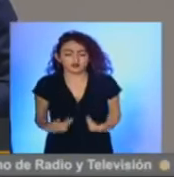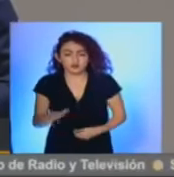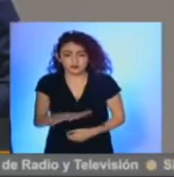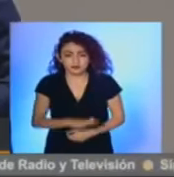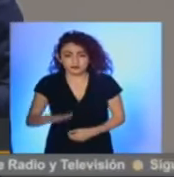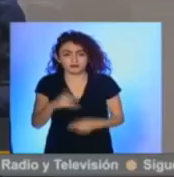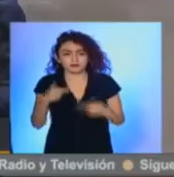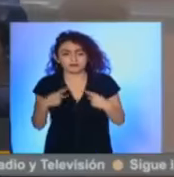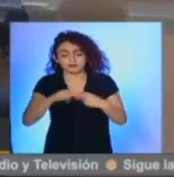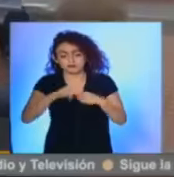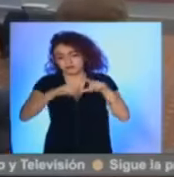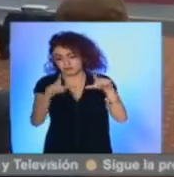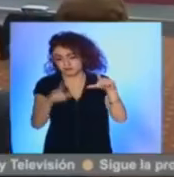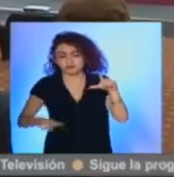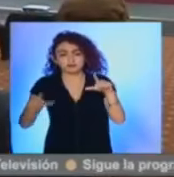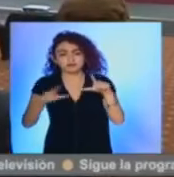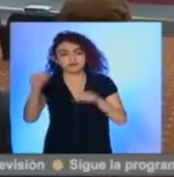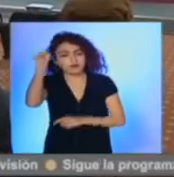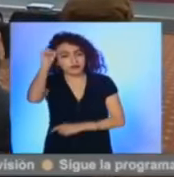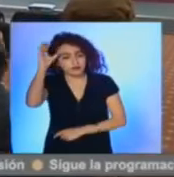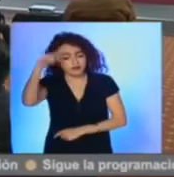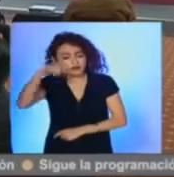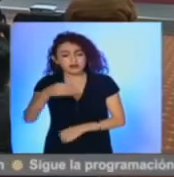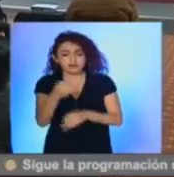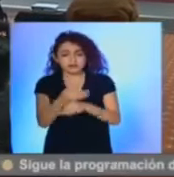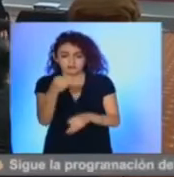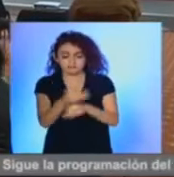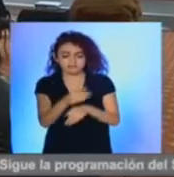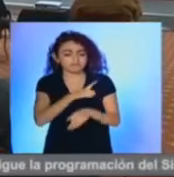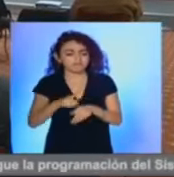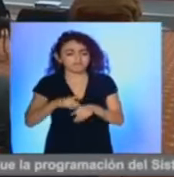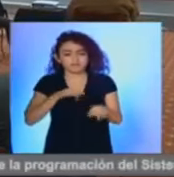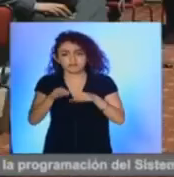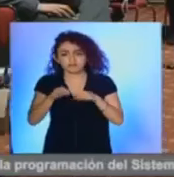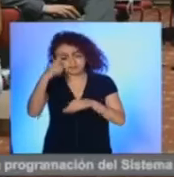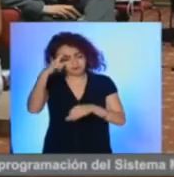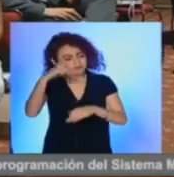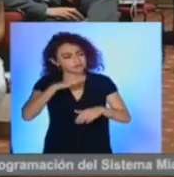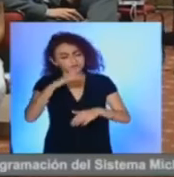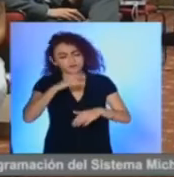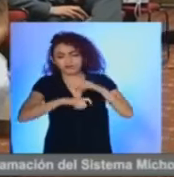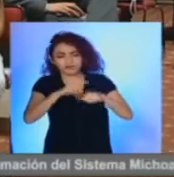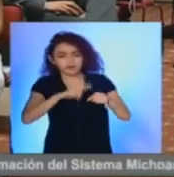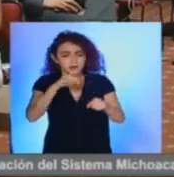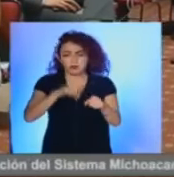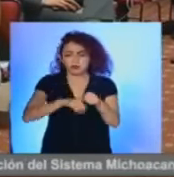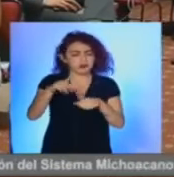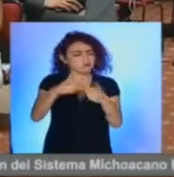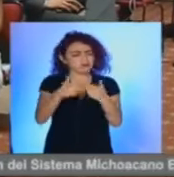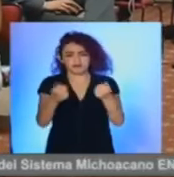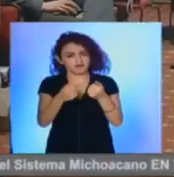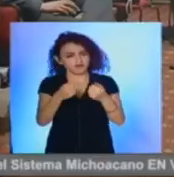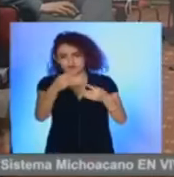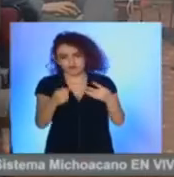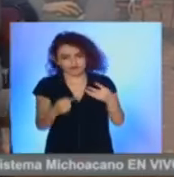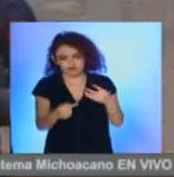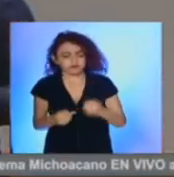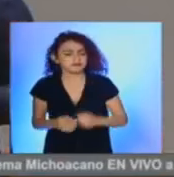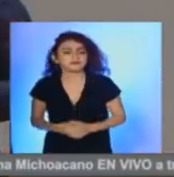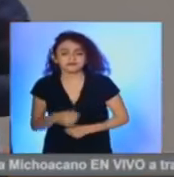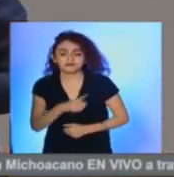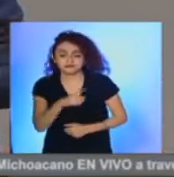en nuestro país. Aureoles Lesconejo agregó que se debe trabajar para que la corrupción no se normalice en ninguna de sus formas.